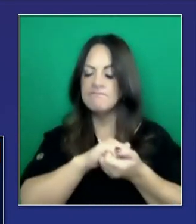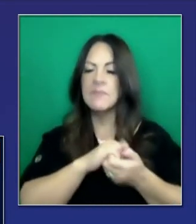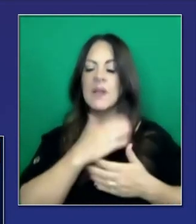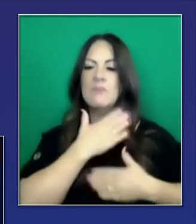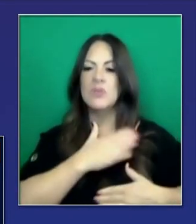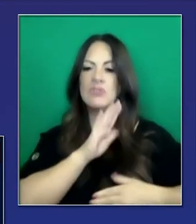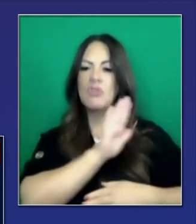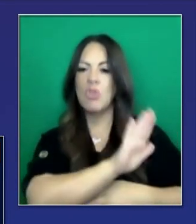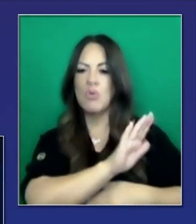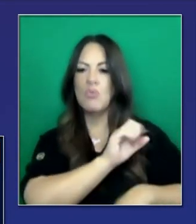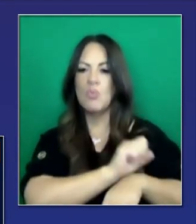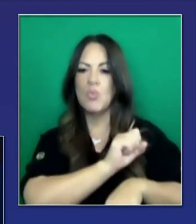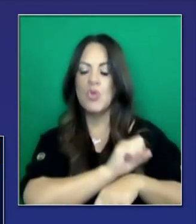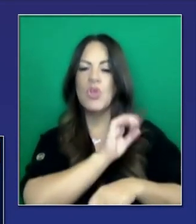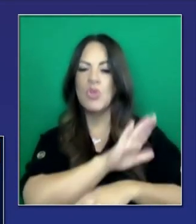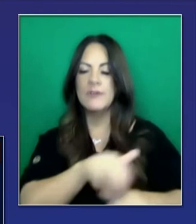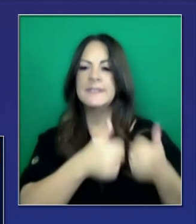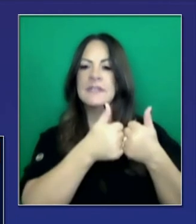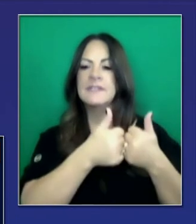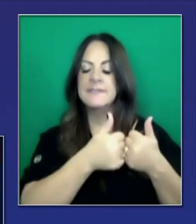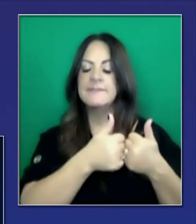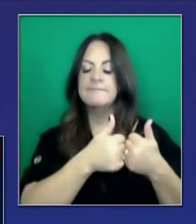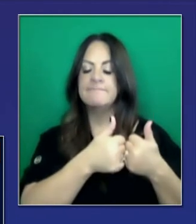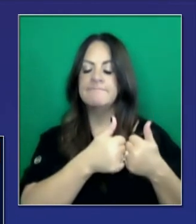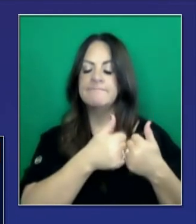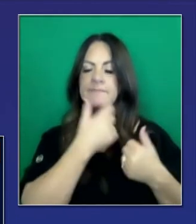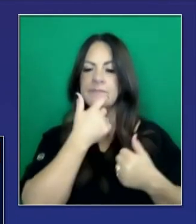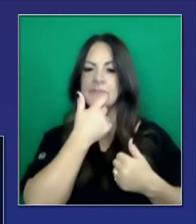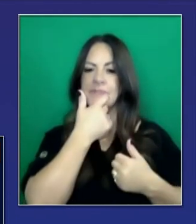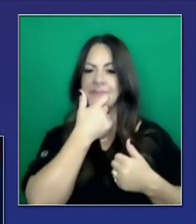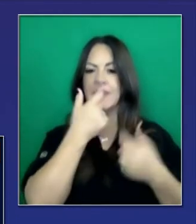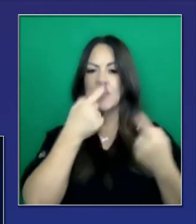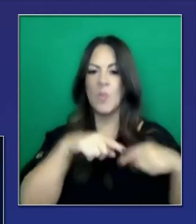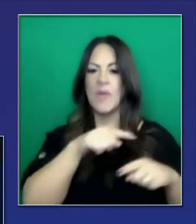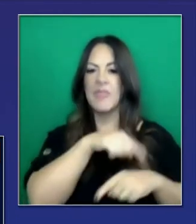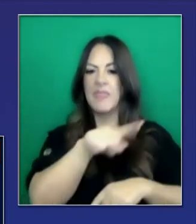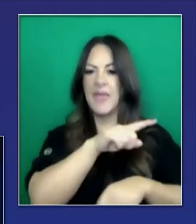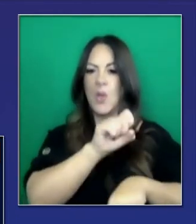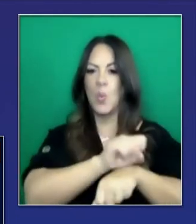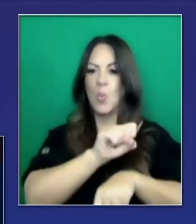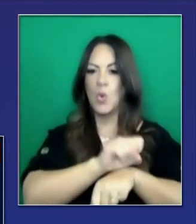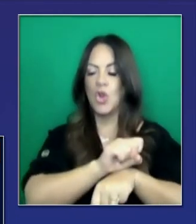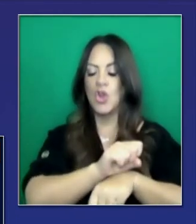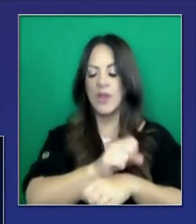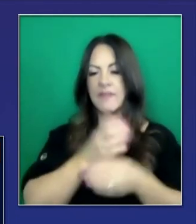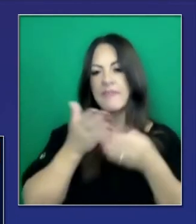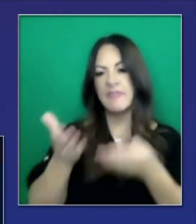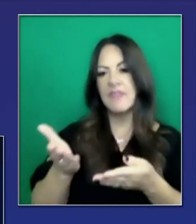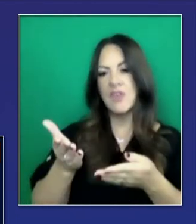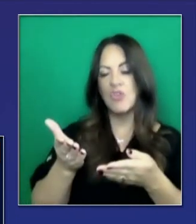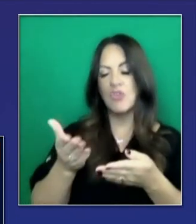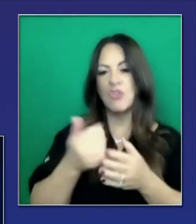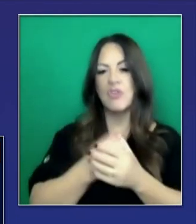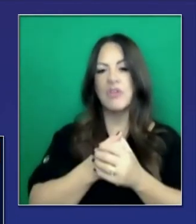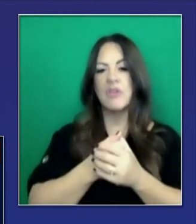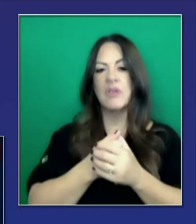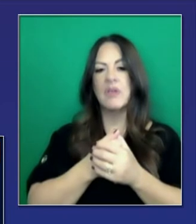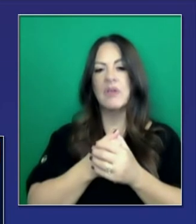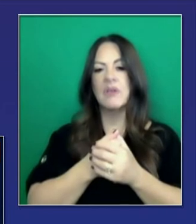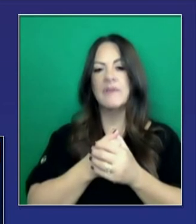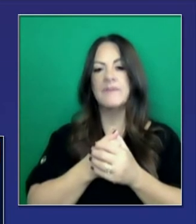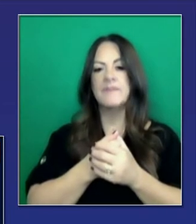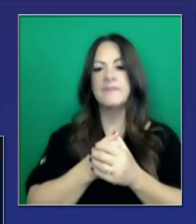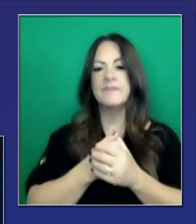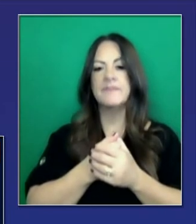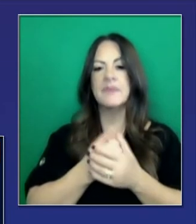colaboración y respeto en los retos que se les han presentado cuando efectivamente estamos tratando